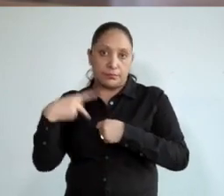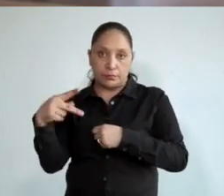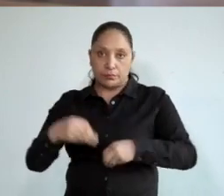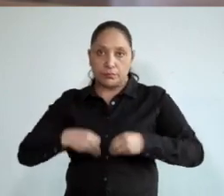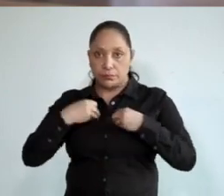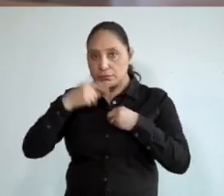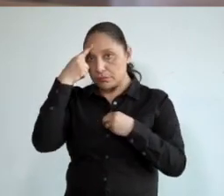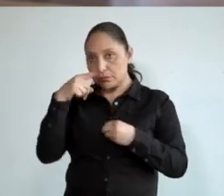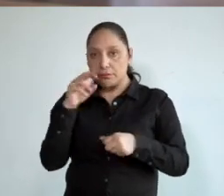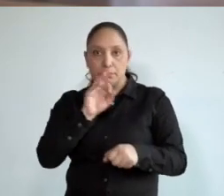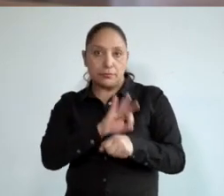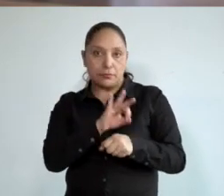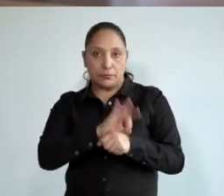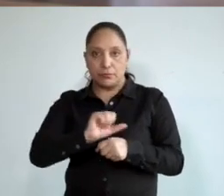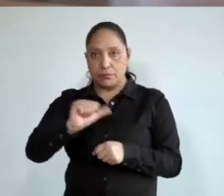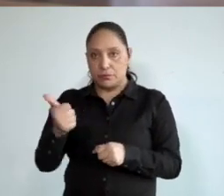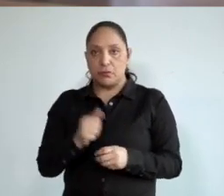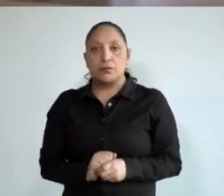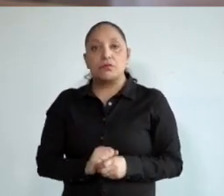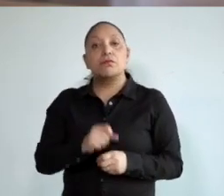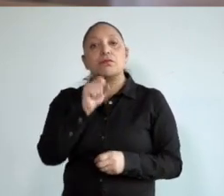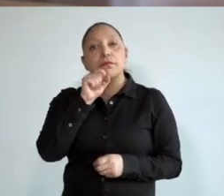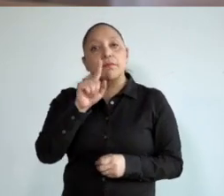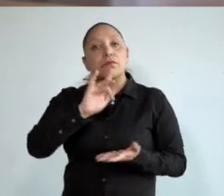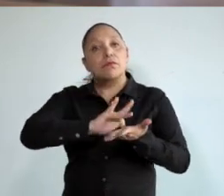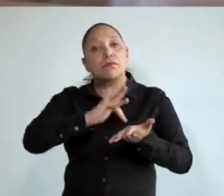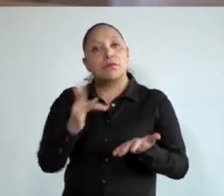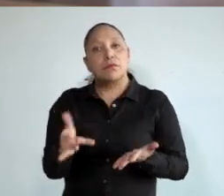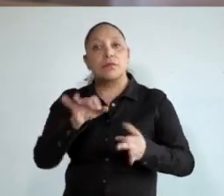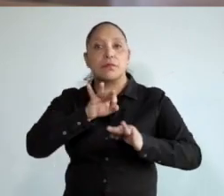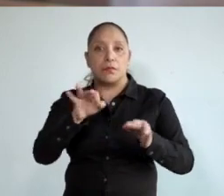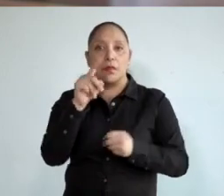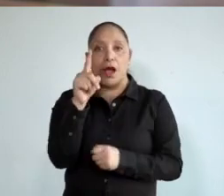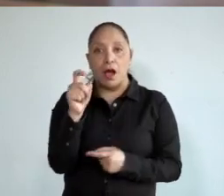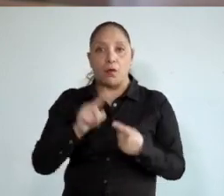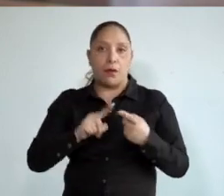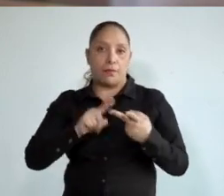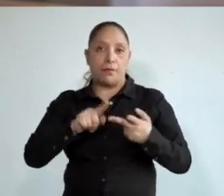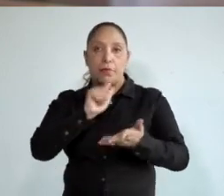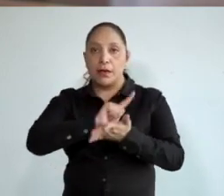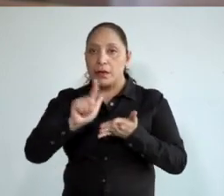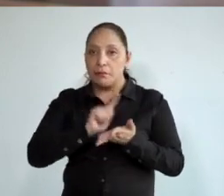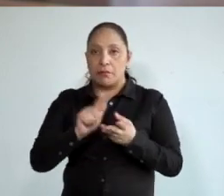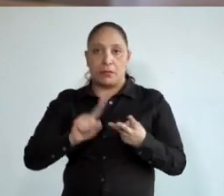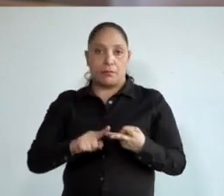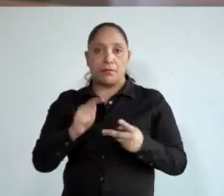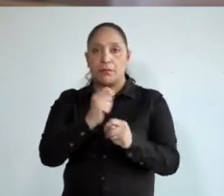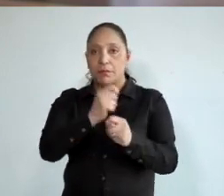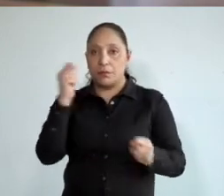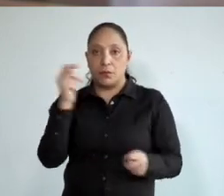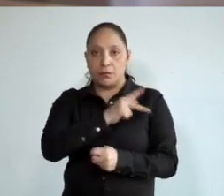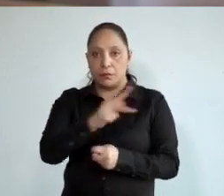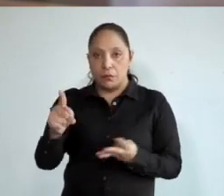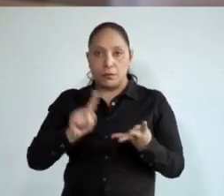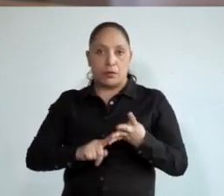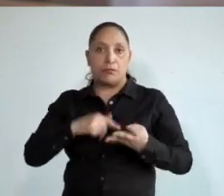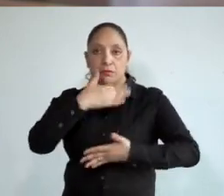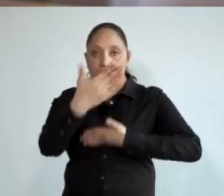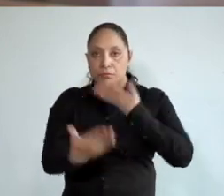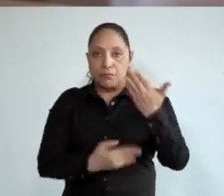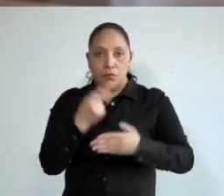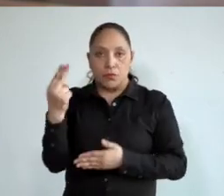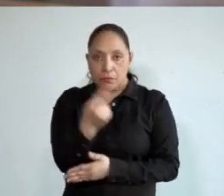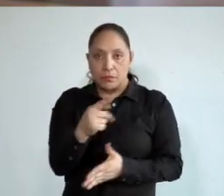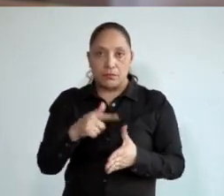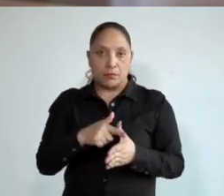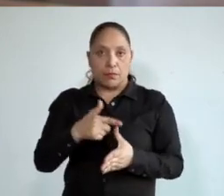También quiero agradecer a los trabajadores de agua, de limpia, del transporte público, servicios de emergencia,